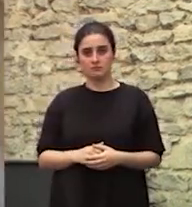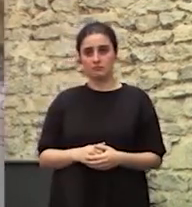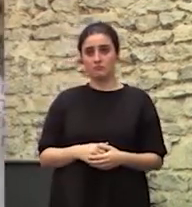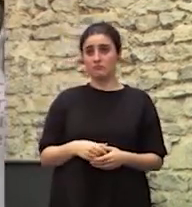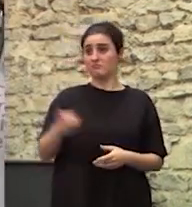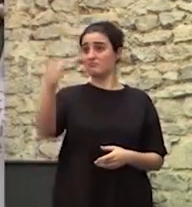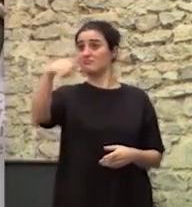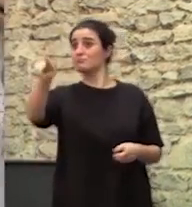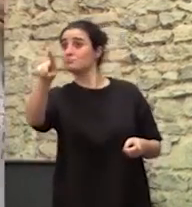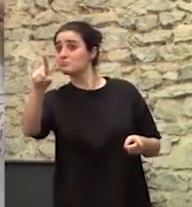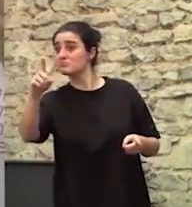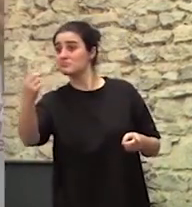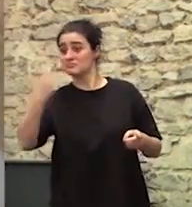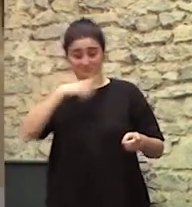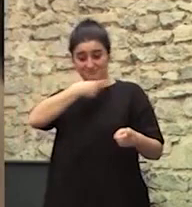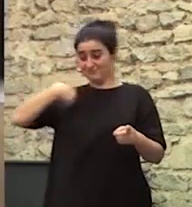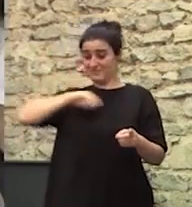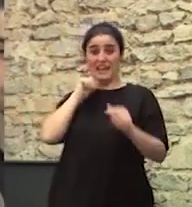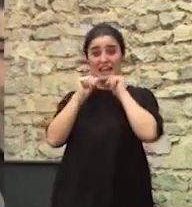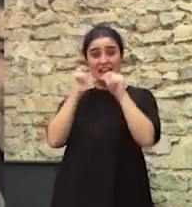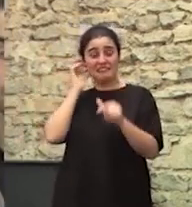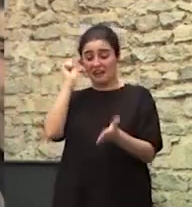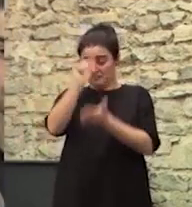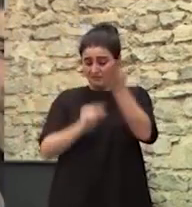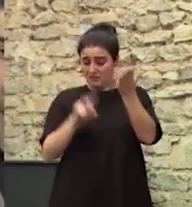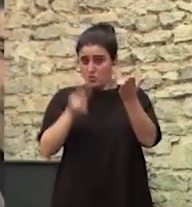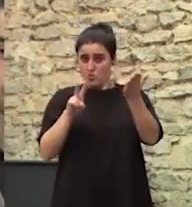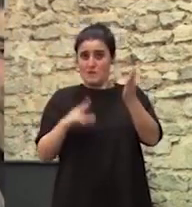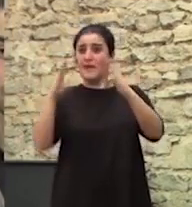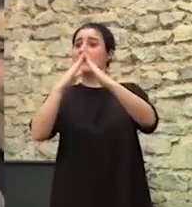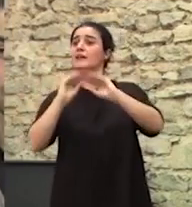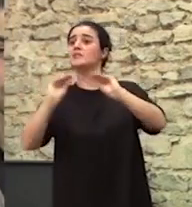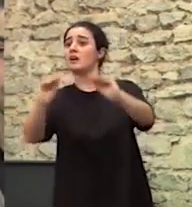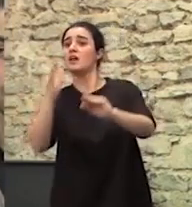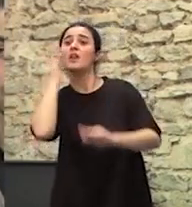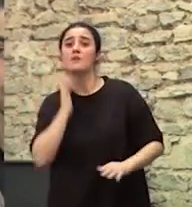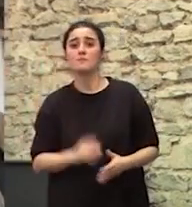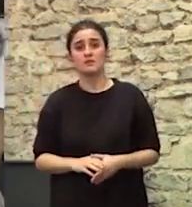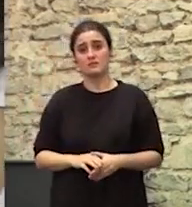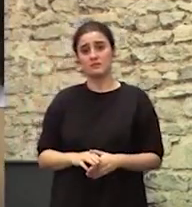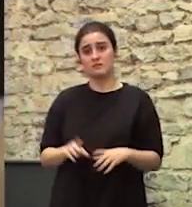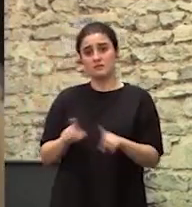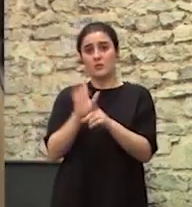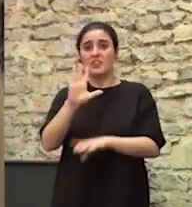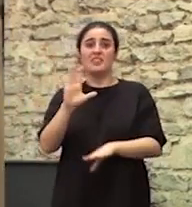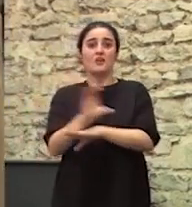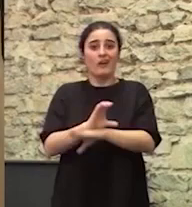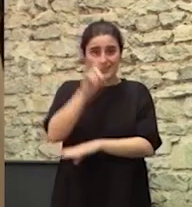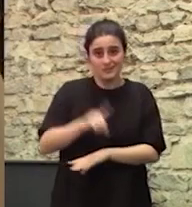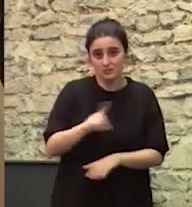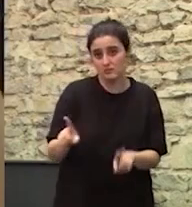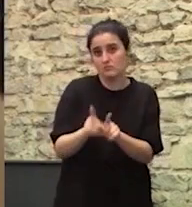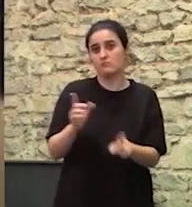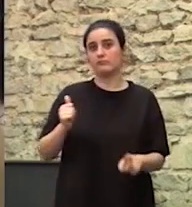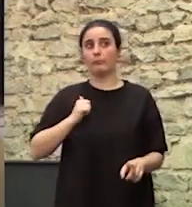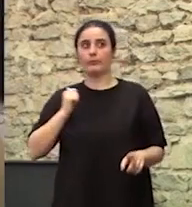de vosotras Cogería ninguna de las gitanas Para limpiar en su casa Aunque tuvieran cinco carreras Por